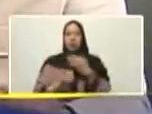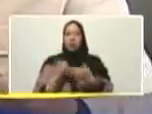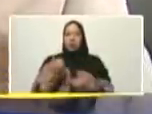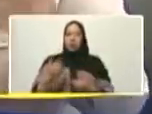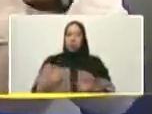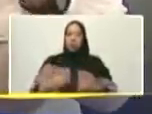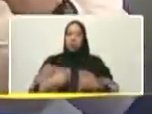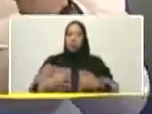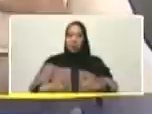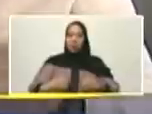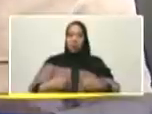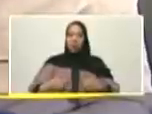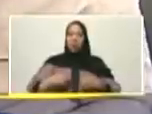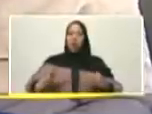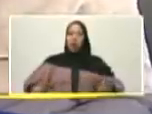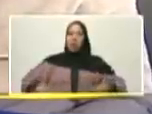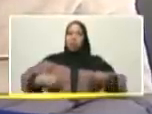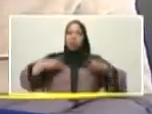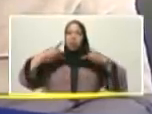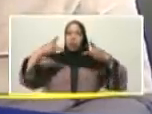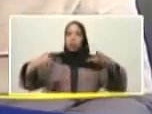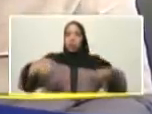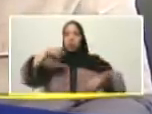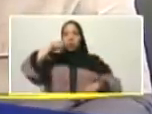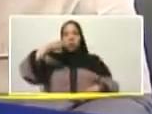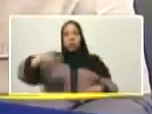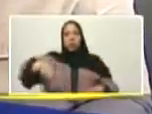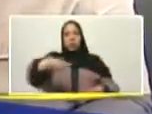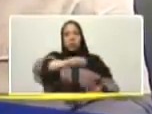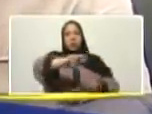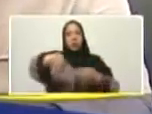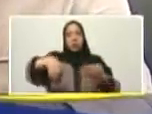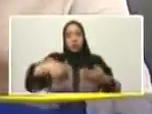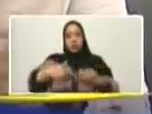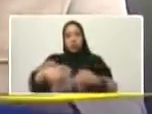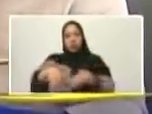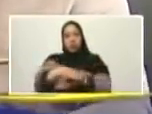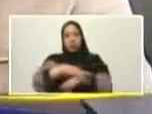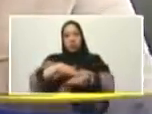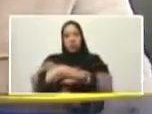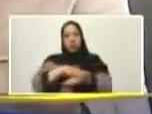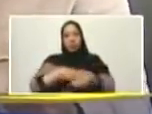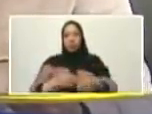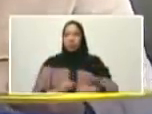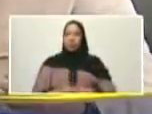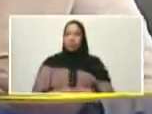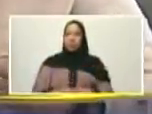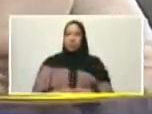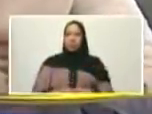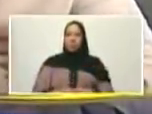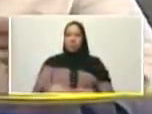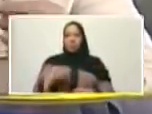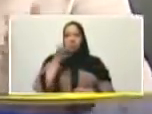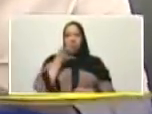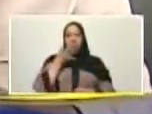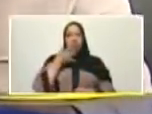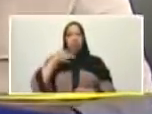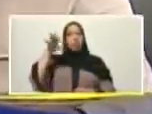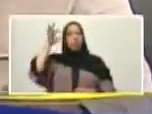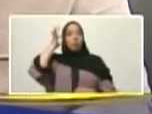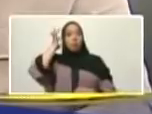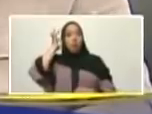sacrificio la voluntad a la que usted se refería de nuestra gran Eulalia Burós ejemplo de mujer